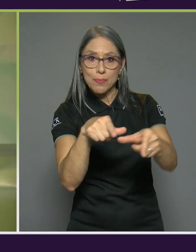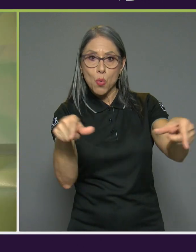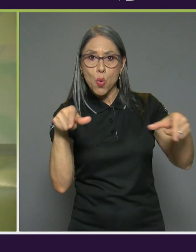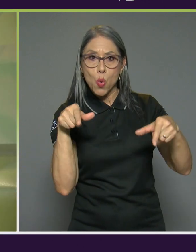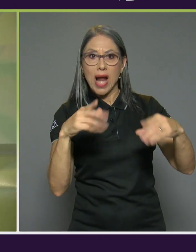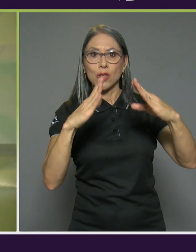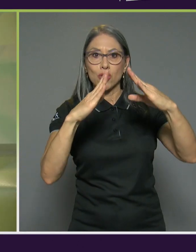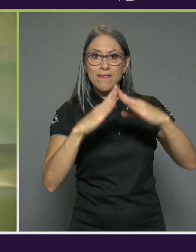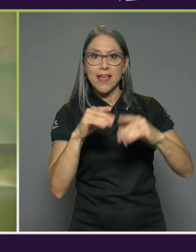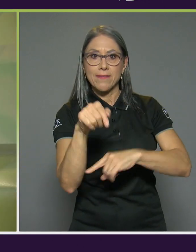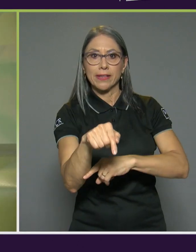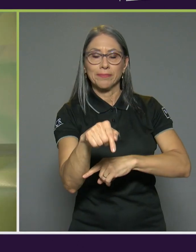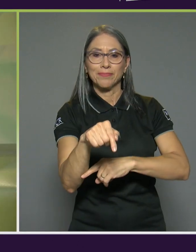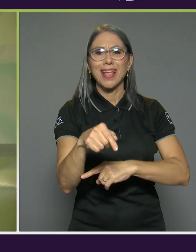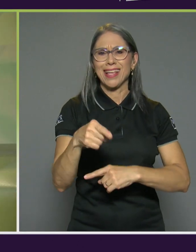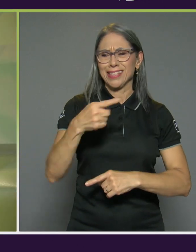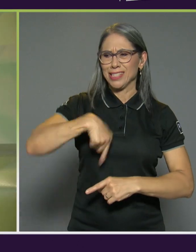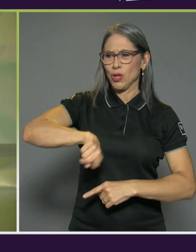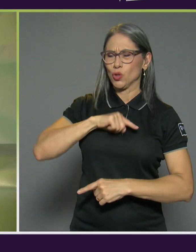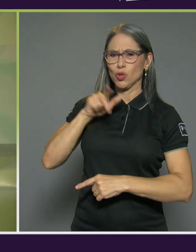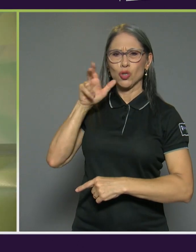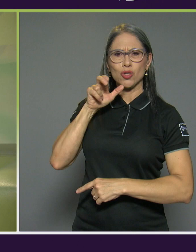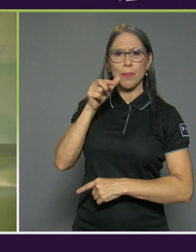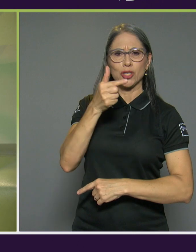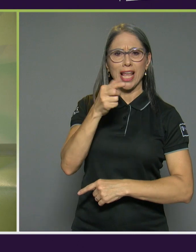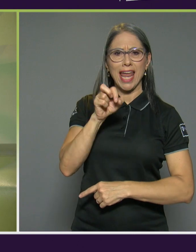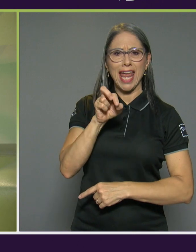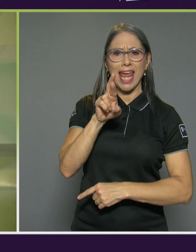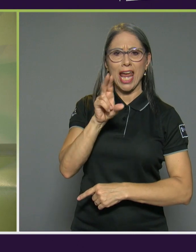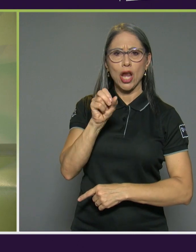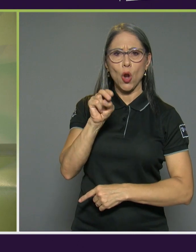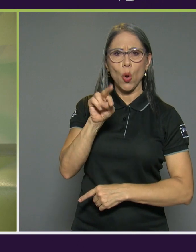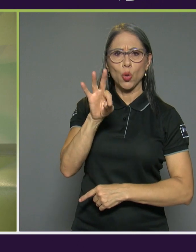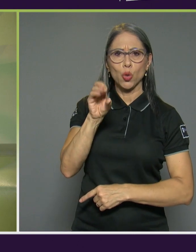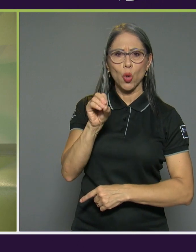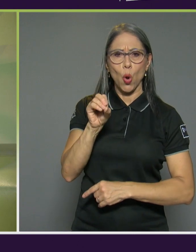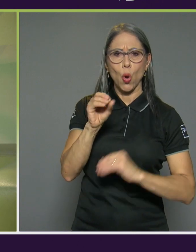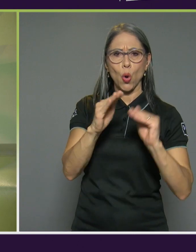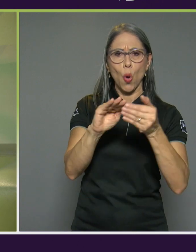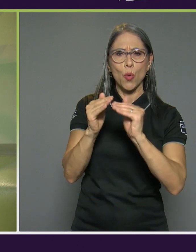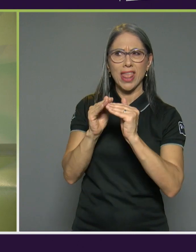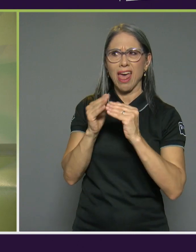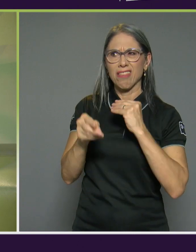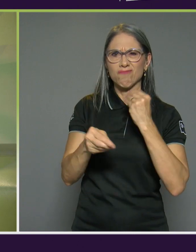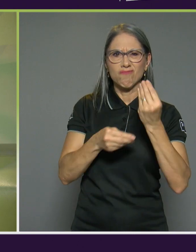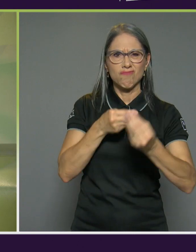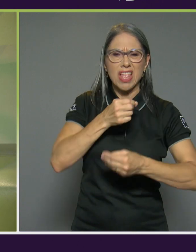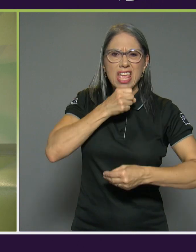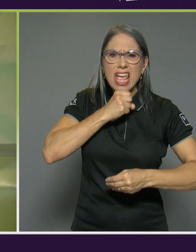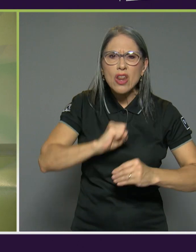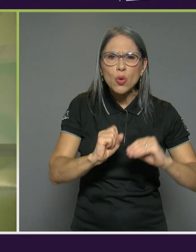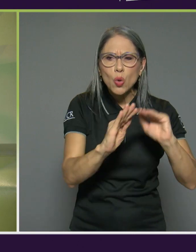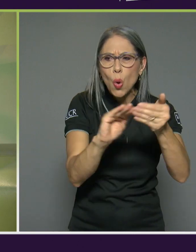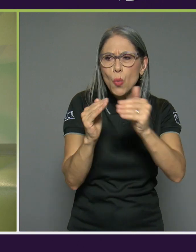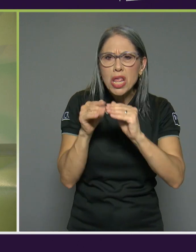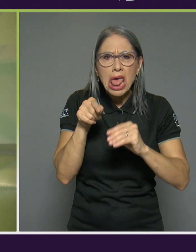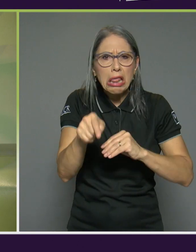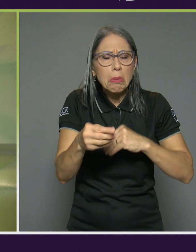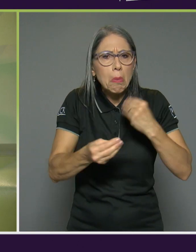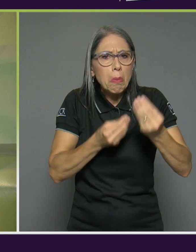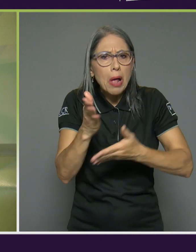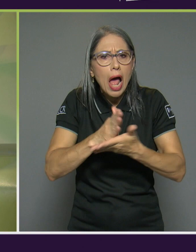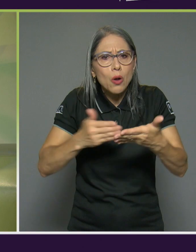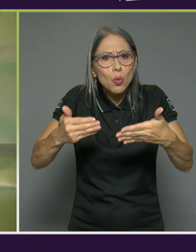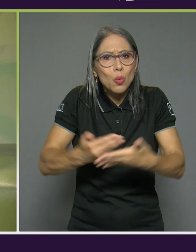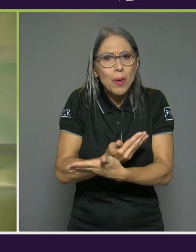ahora escuchamos a esta gerontocomunidad que es eso verdad y se nos hace un poco ajeno o extraño novedoso pero como usted bien